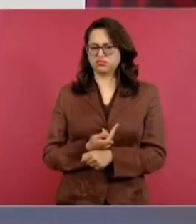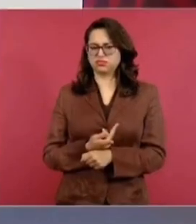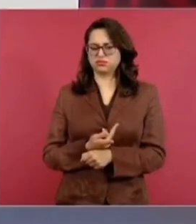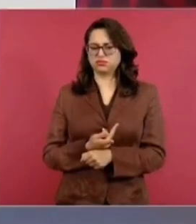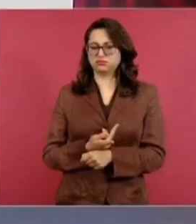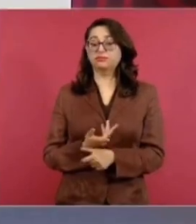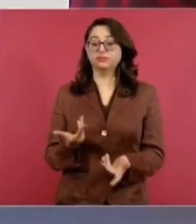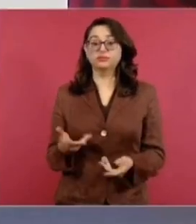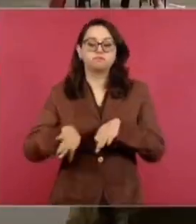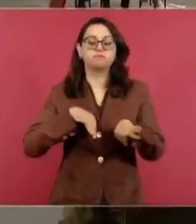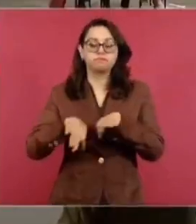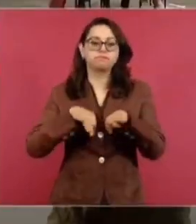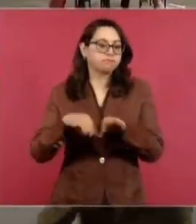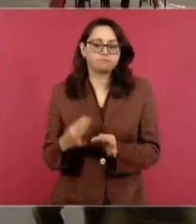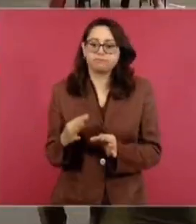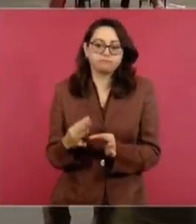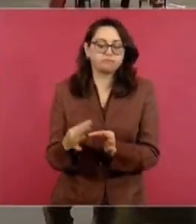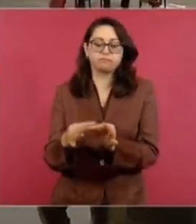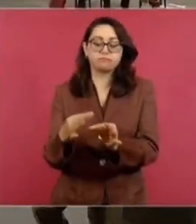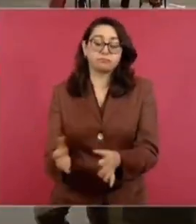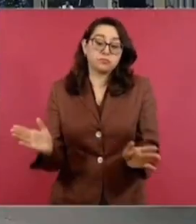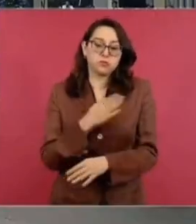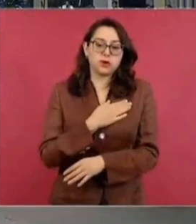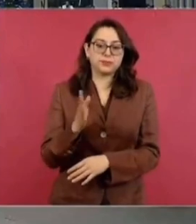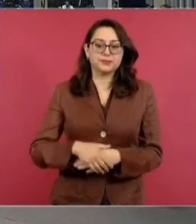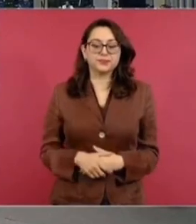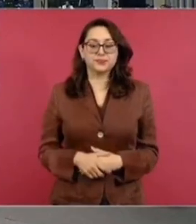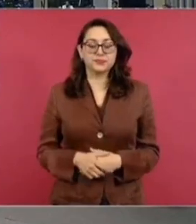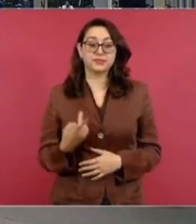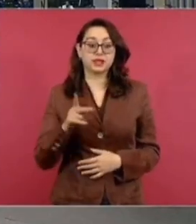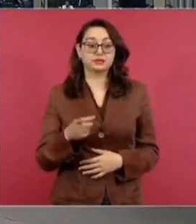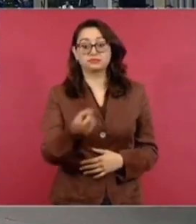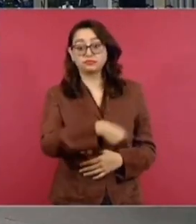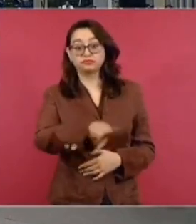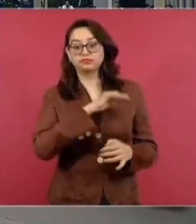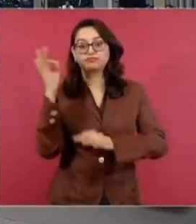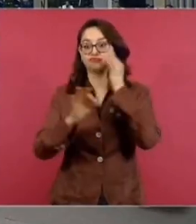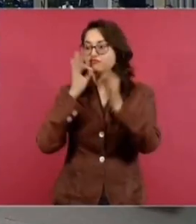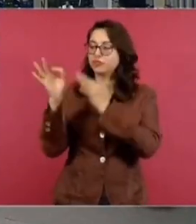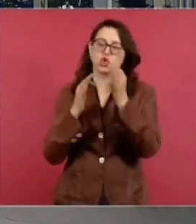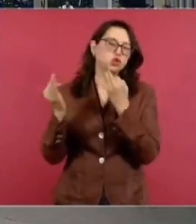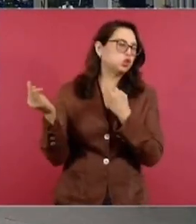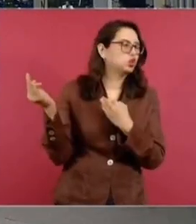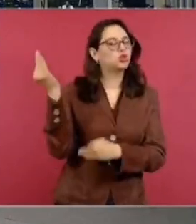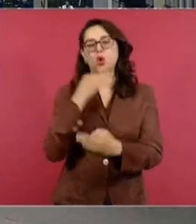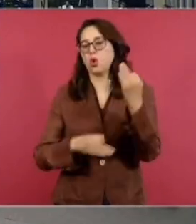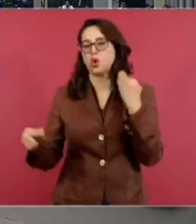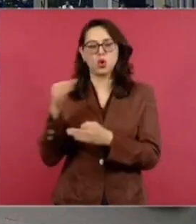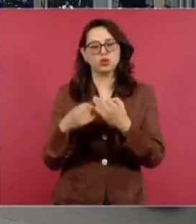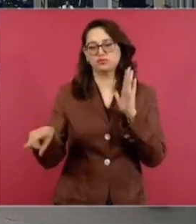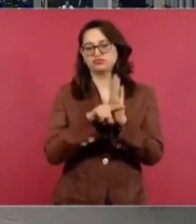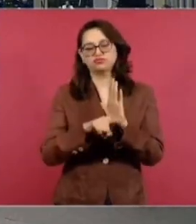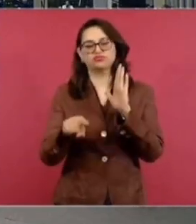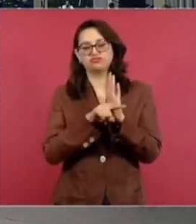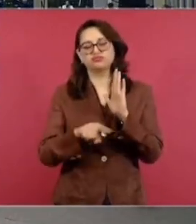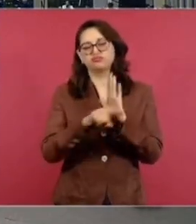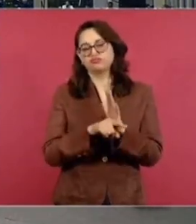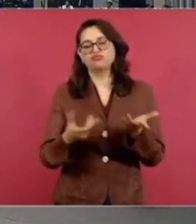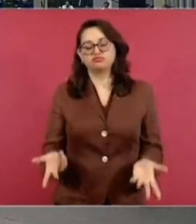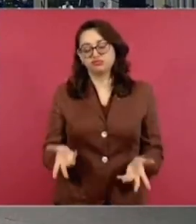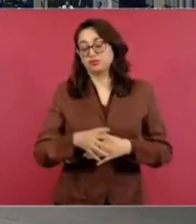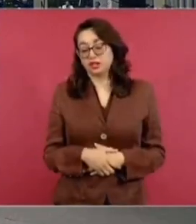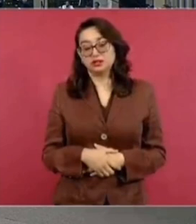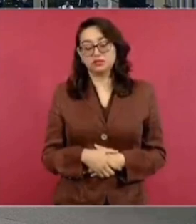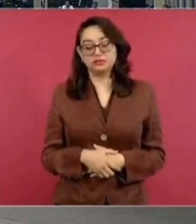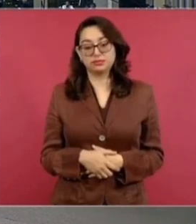se ocupa de esta zona. Y la propaganda de nuestros adversarios. Claro que tenemos